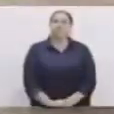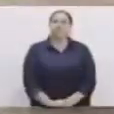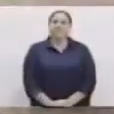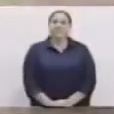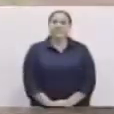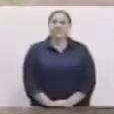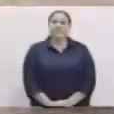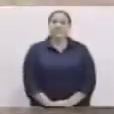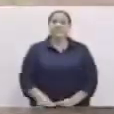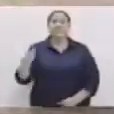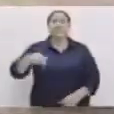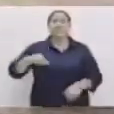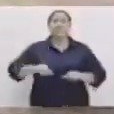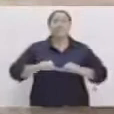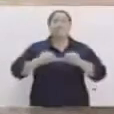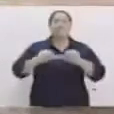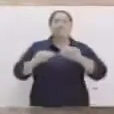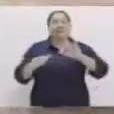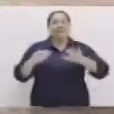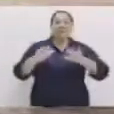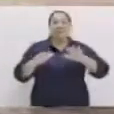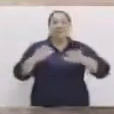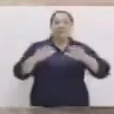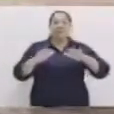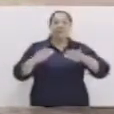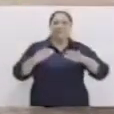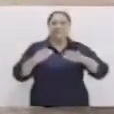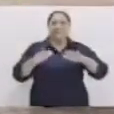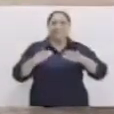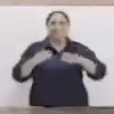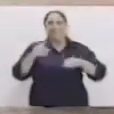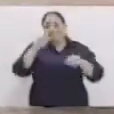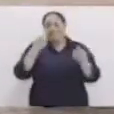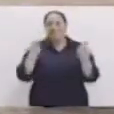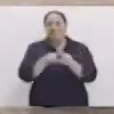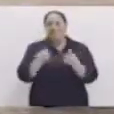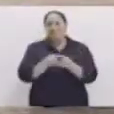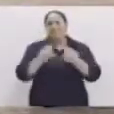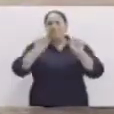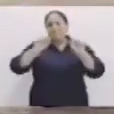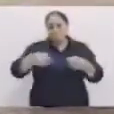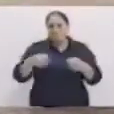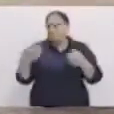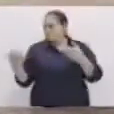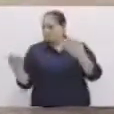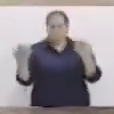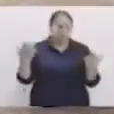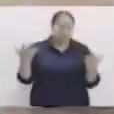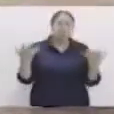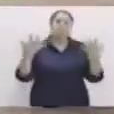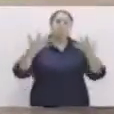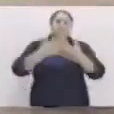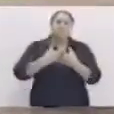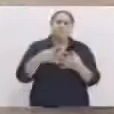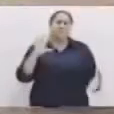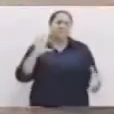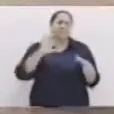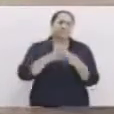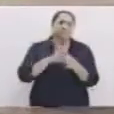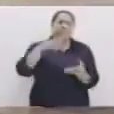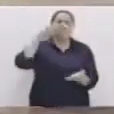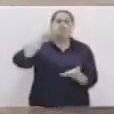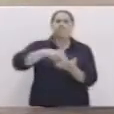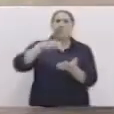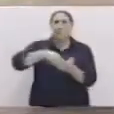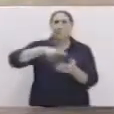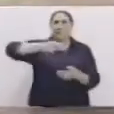Y mantienes el equilibrio. También puedes combinar el equilibrio con el salto. Puedes saltar, dar un